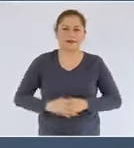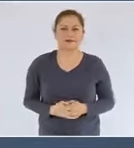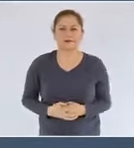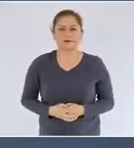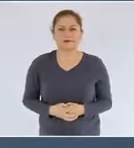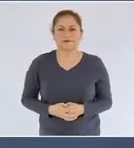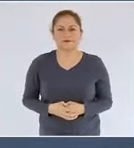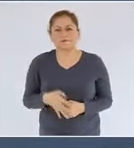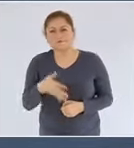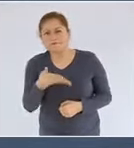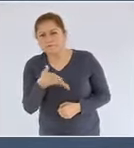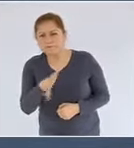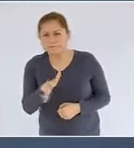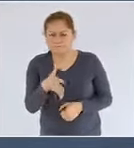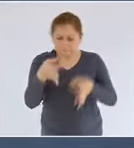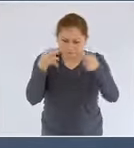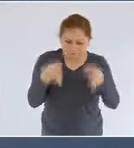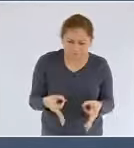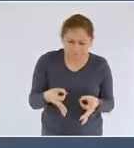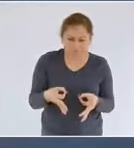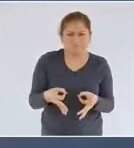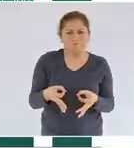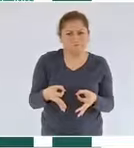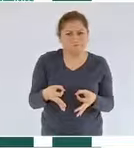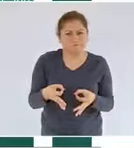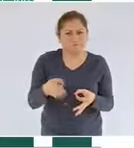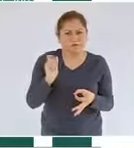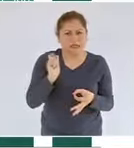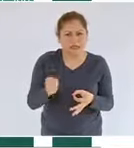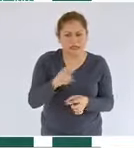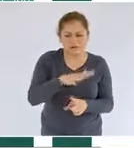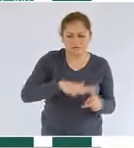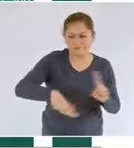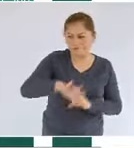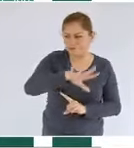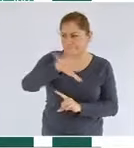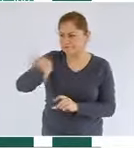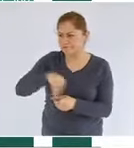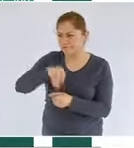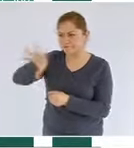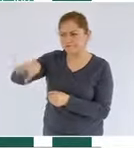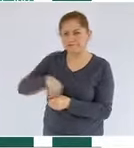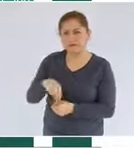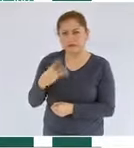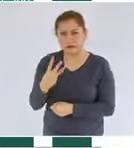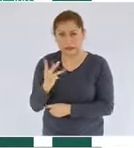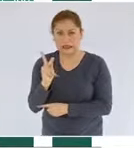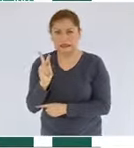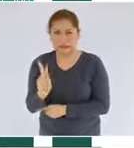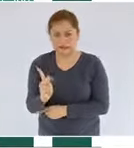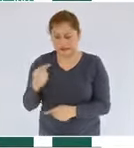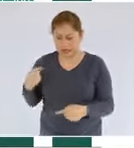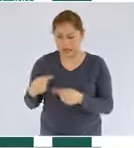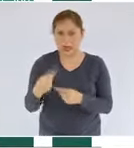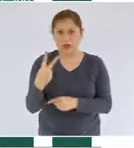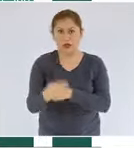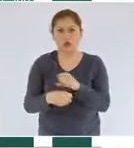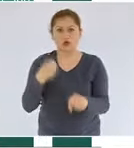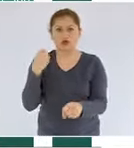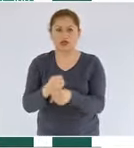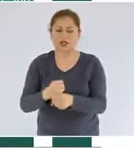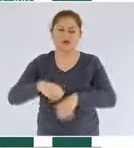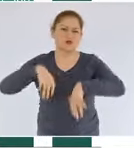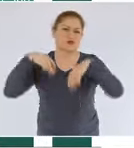En términos reales, la incorporación de reservas 3P alcanzada en estos dos años es superior